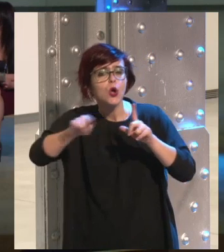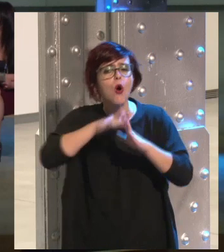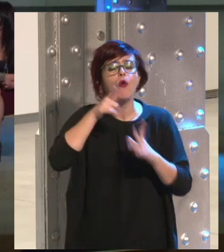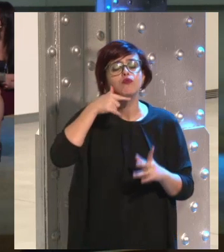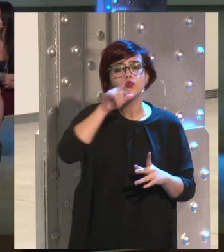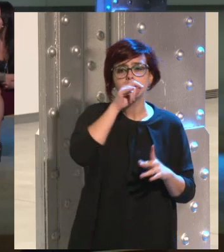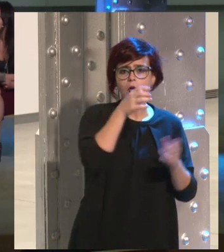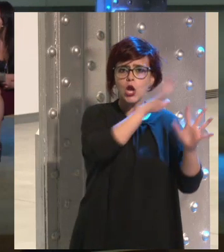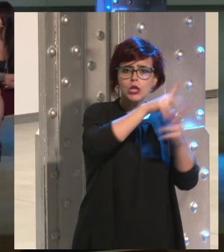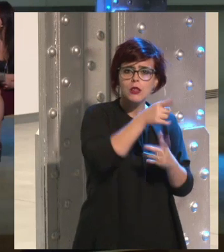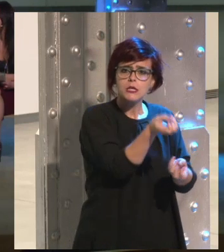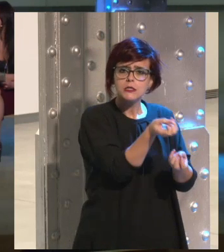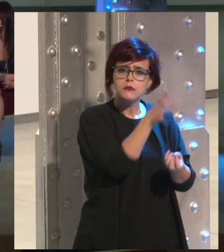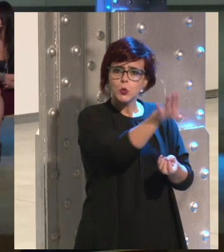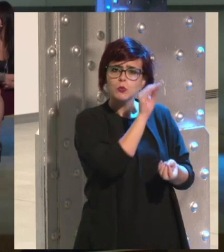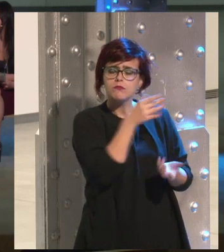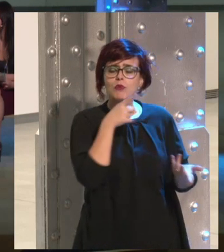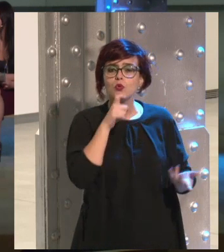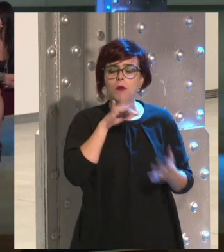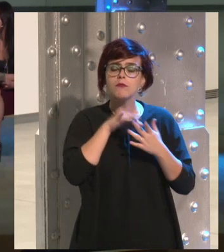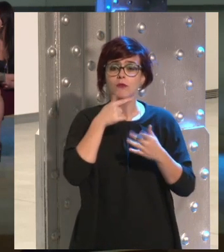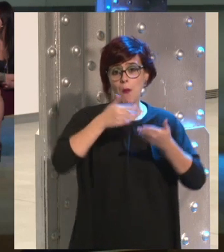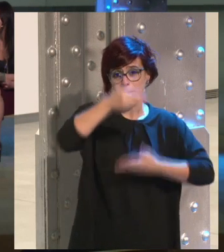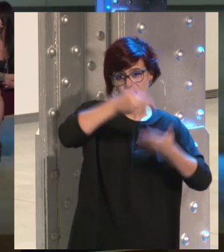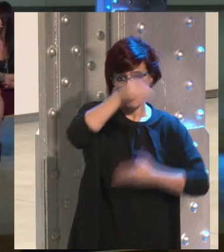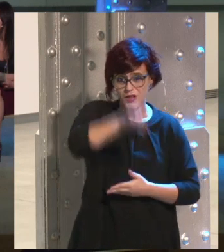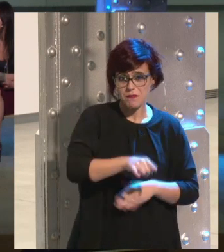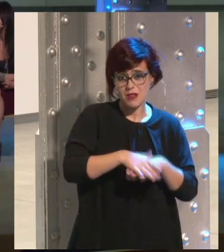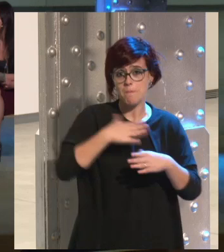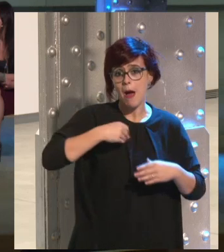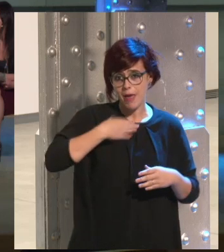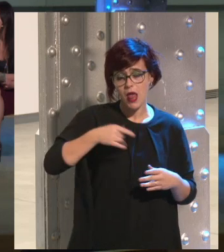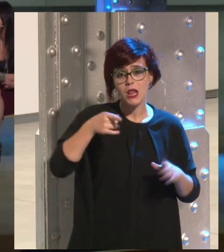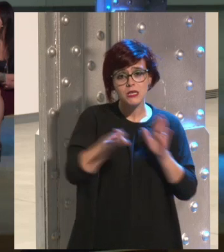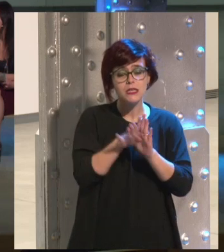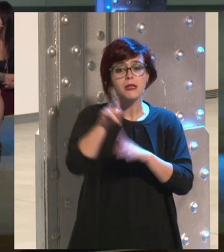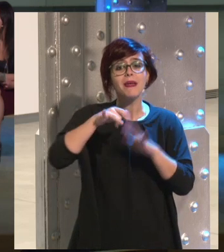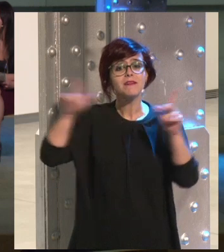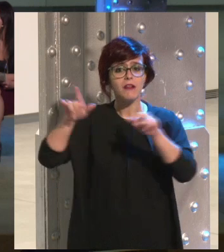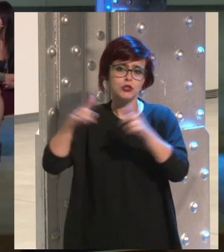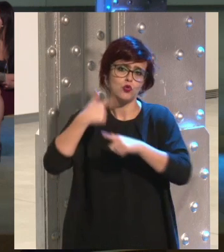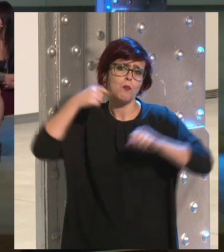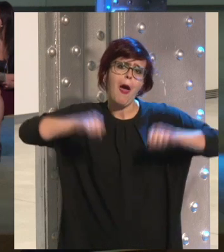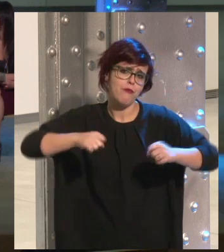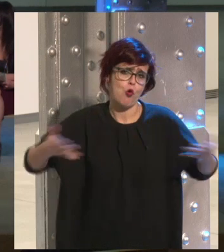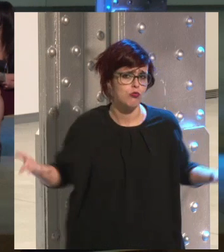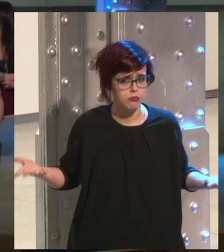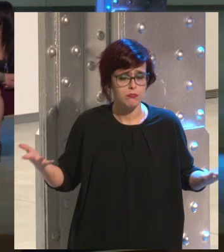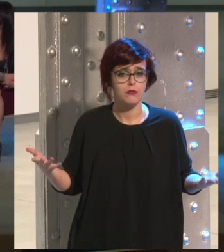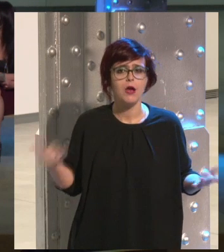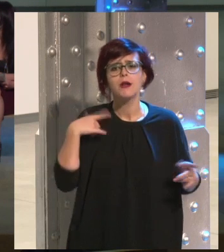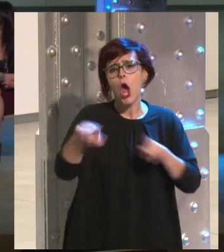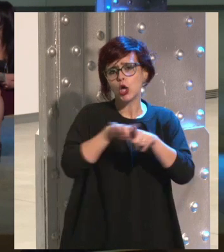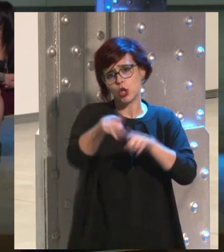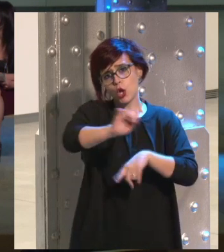informa en Twitter? Recibo, me informo en Twitter, me informo en el periódico de papel, me informo en televisión, yo soy un mayor. Pues entonces, no solamente es